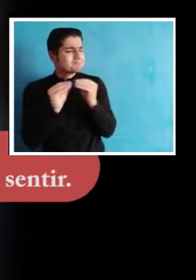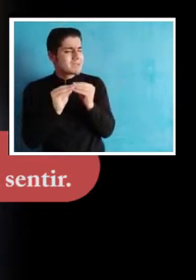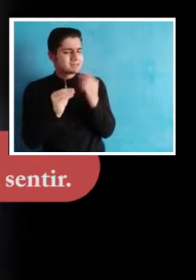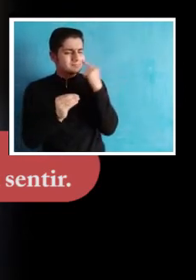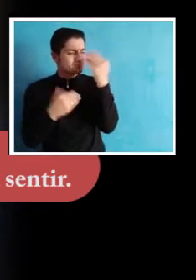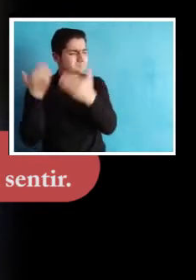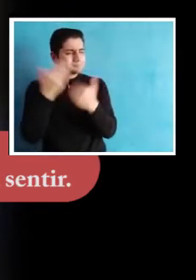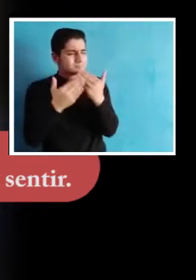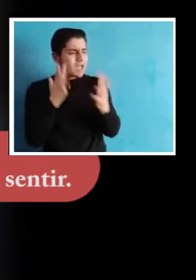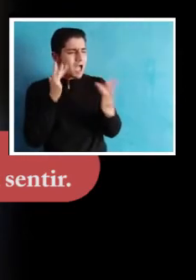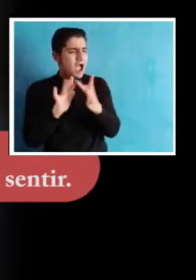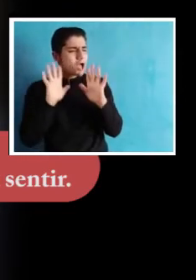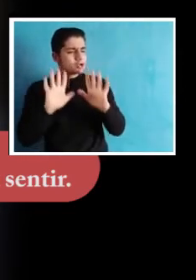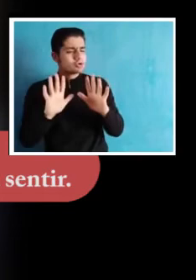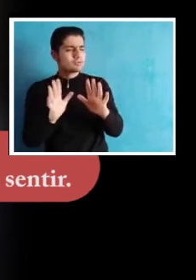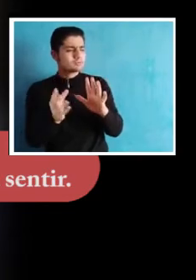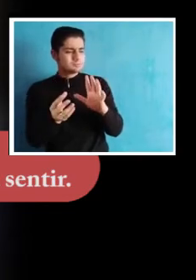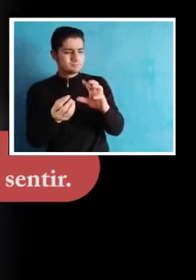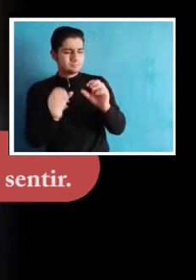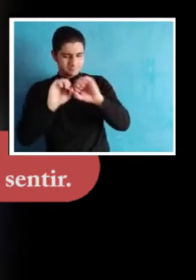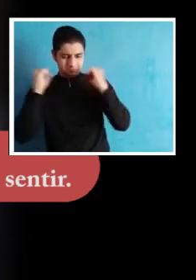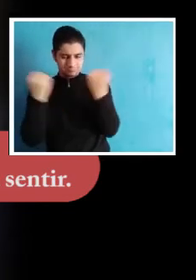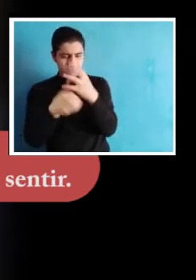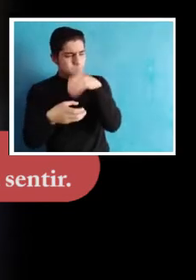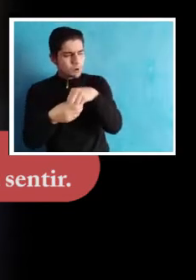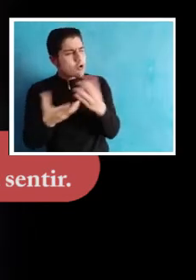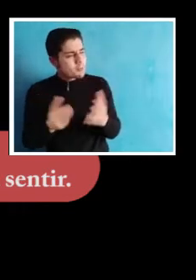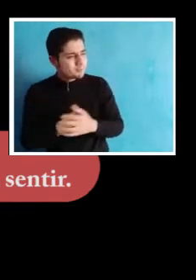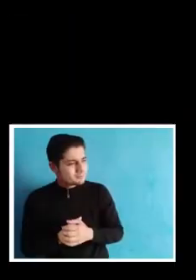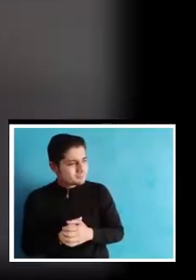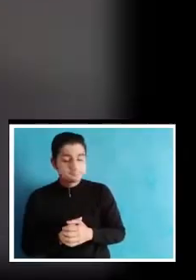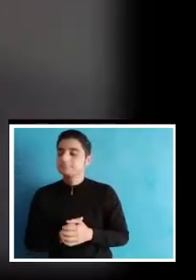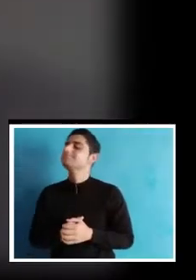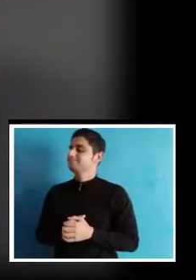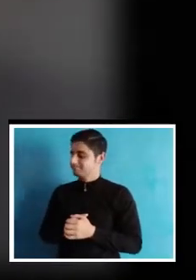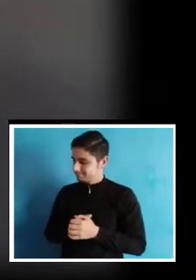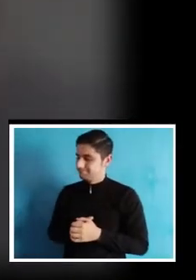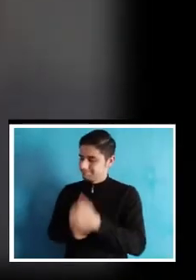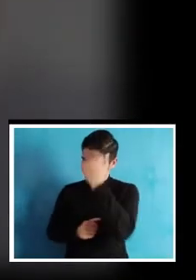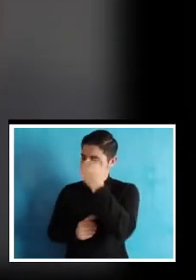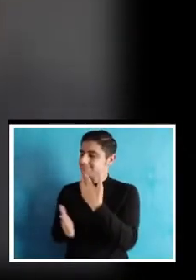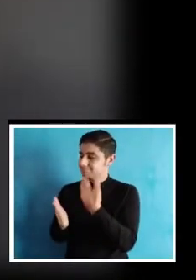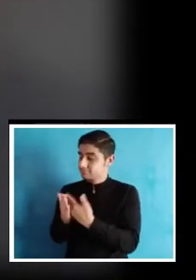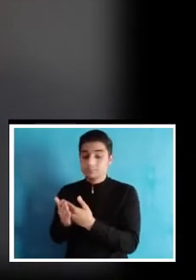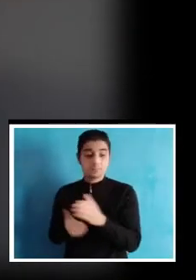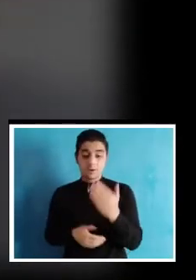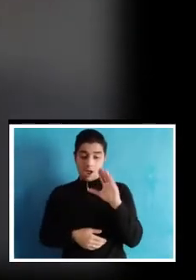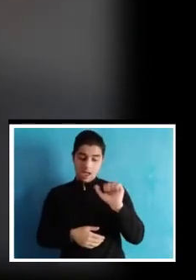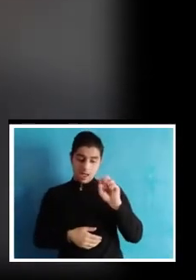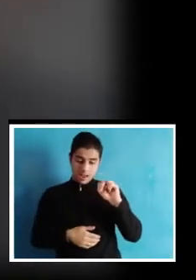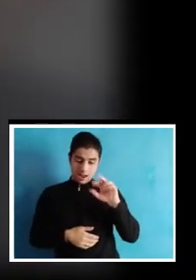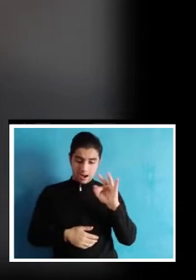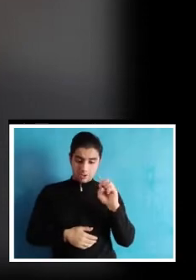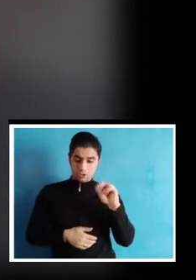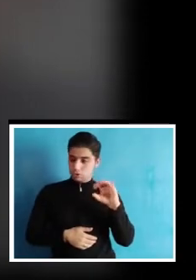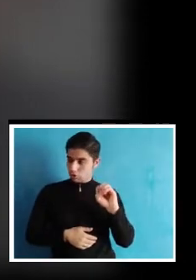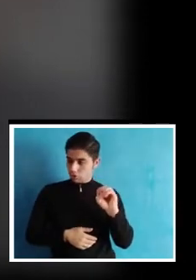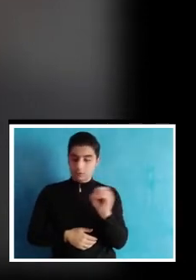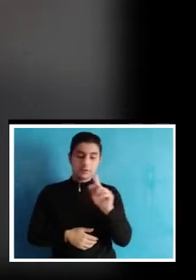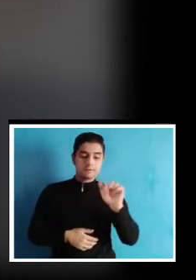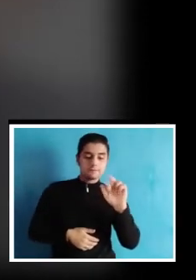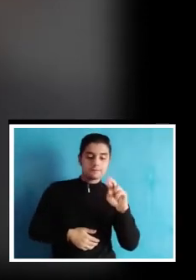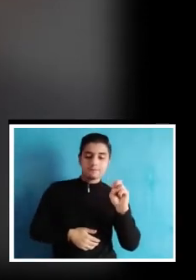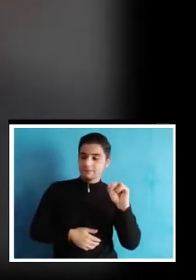aspectos podemos analizar desde el contexto dentro del aula? Profesor Fernando, dicen Antonio Medina y